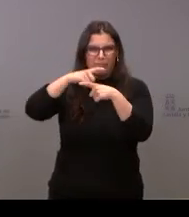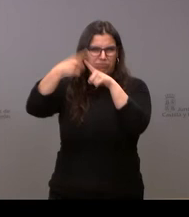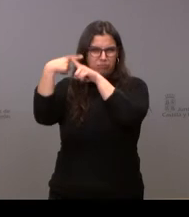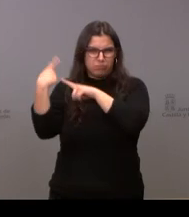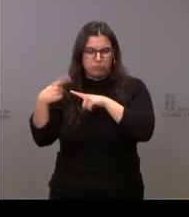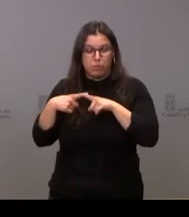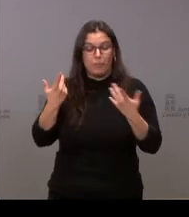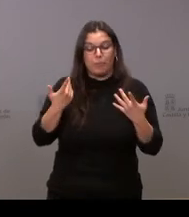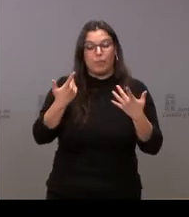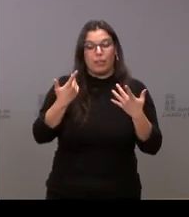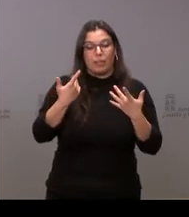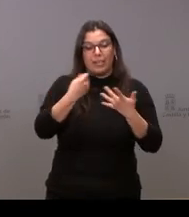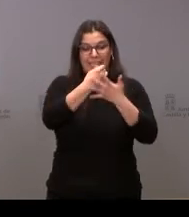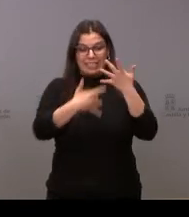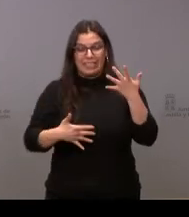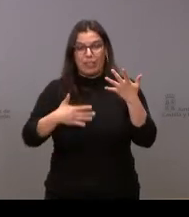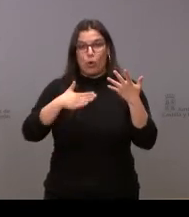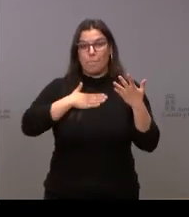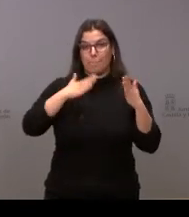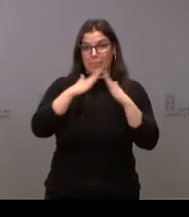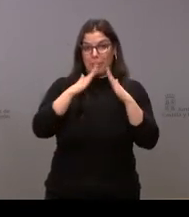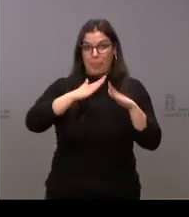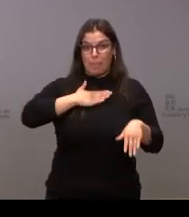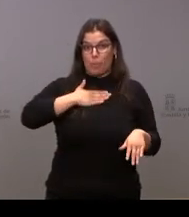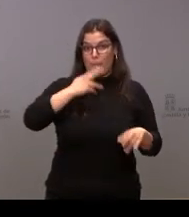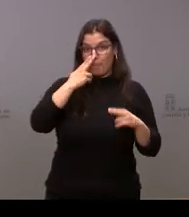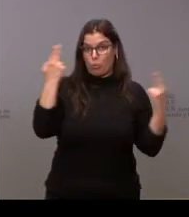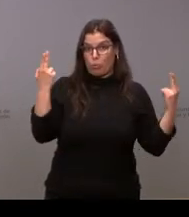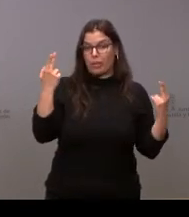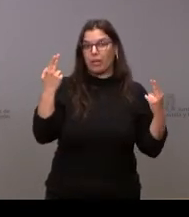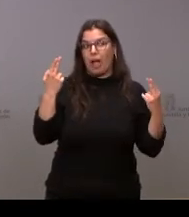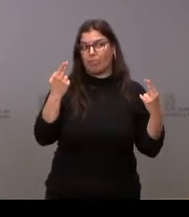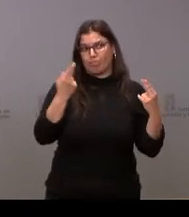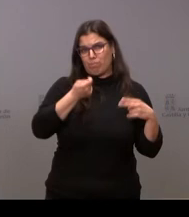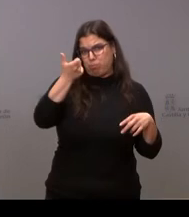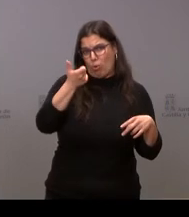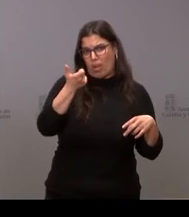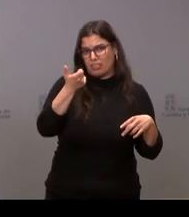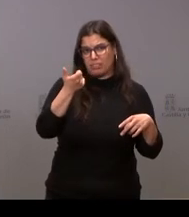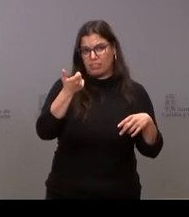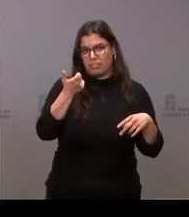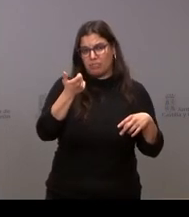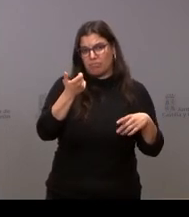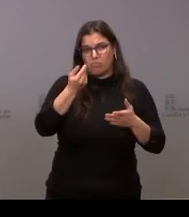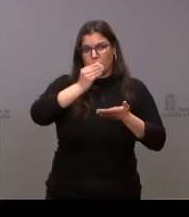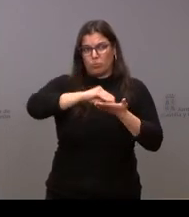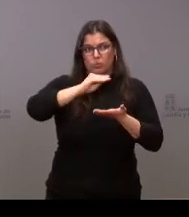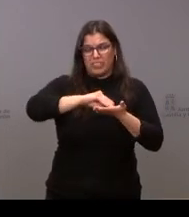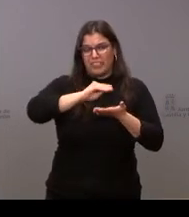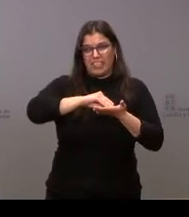viviendas de las administraciones suelen ser más bien escasas casi no llegan ni para atender las